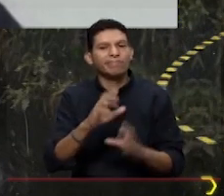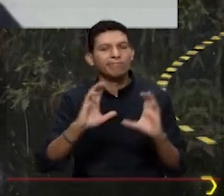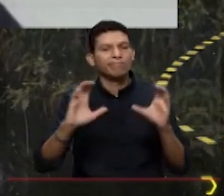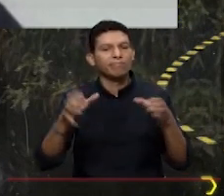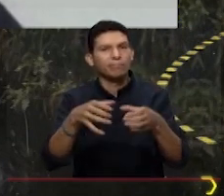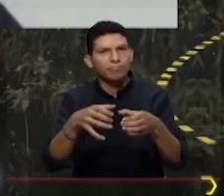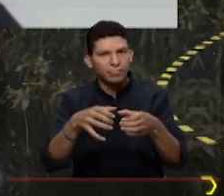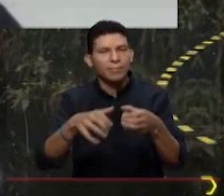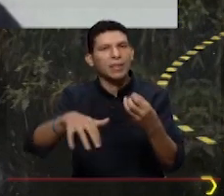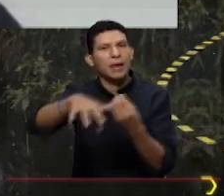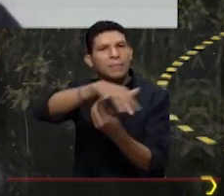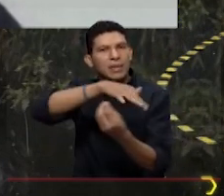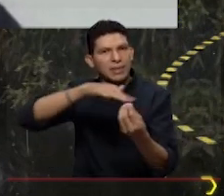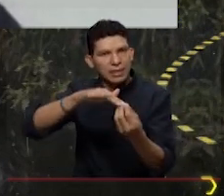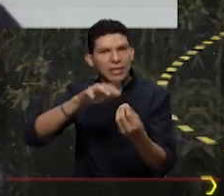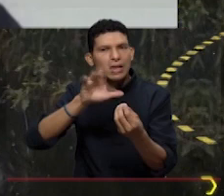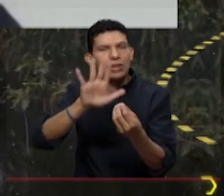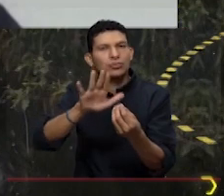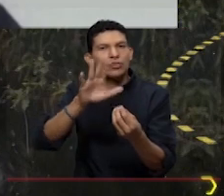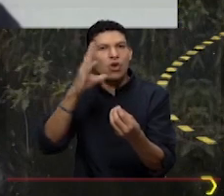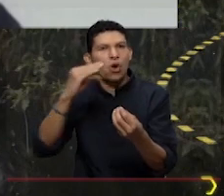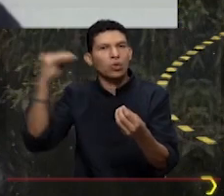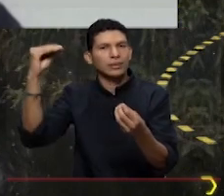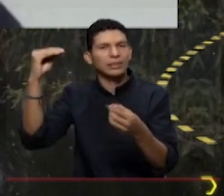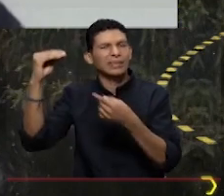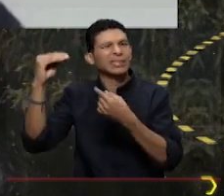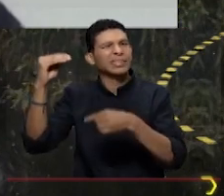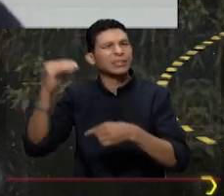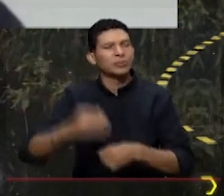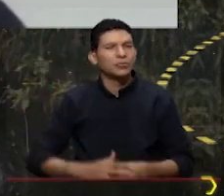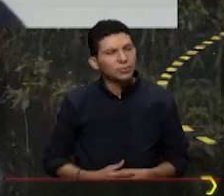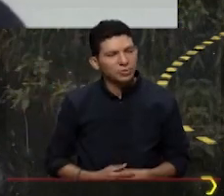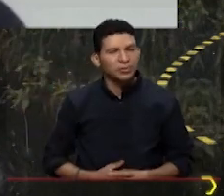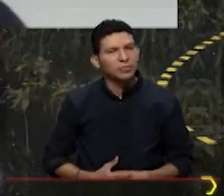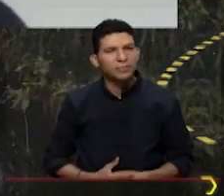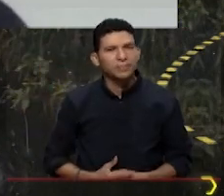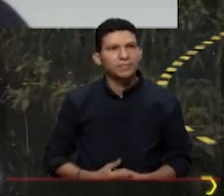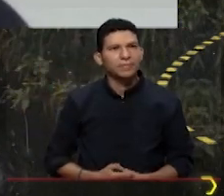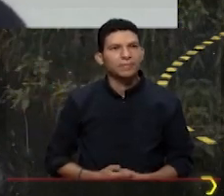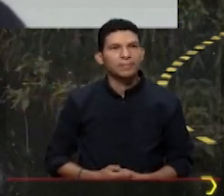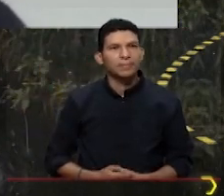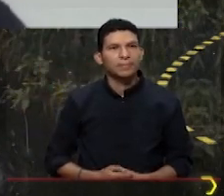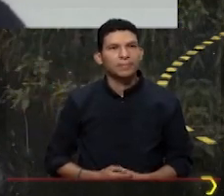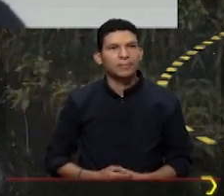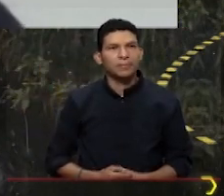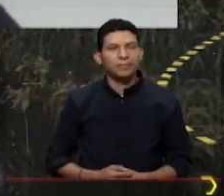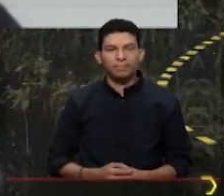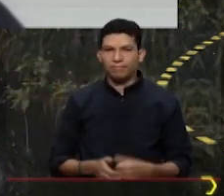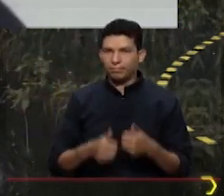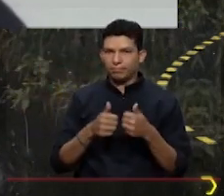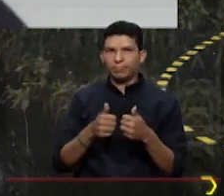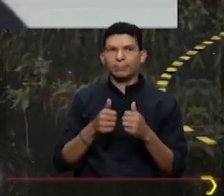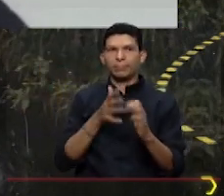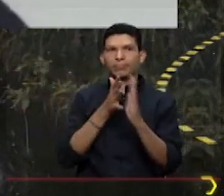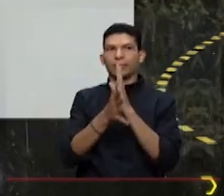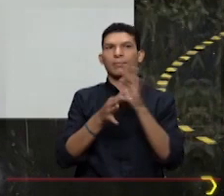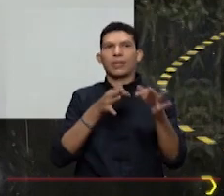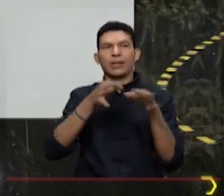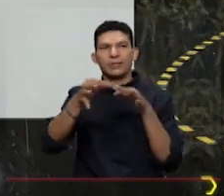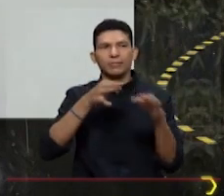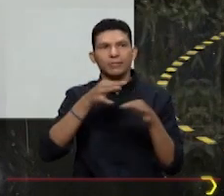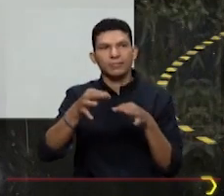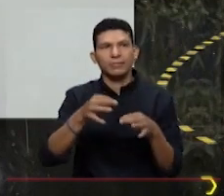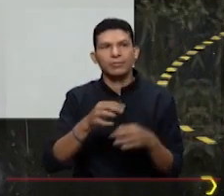unidad ambiental costera? ¿Eso qué es? Bueno, para explicar que una unidad ambiental